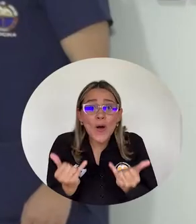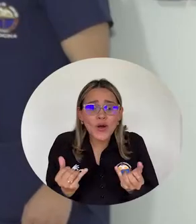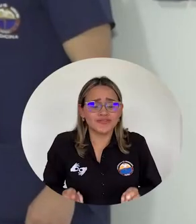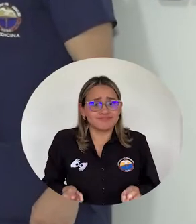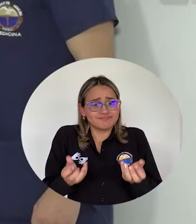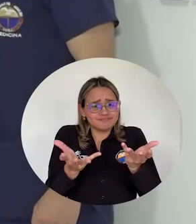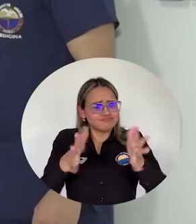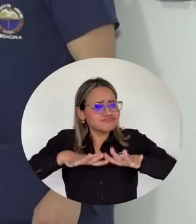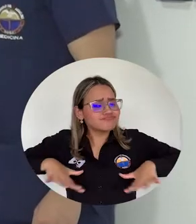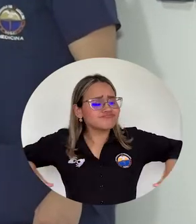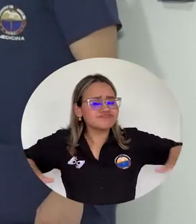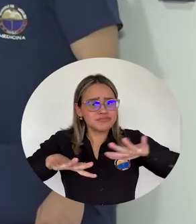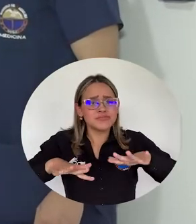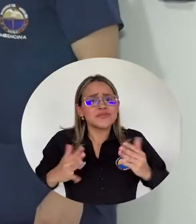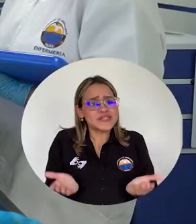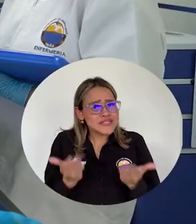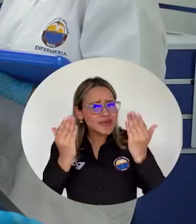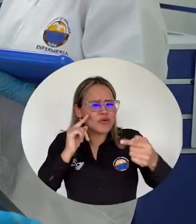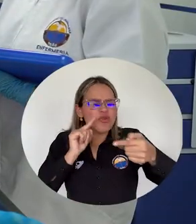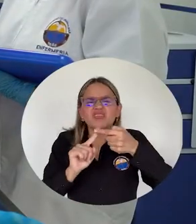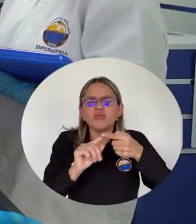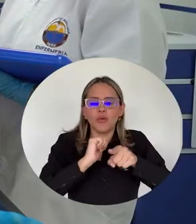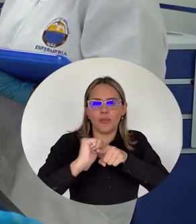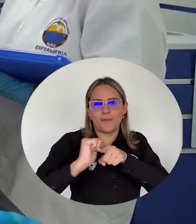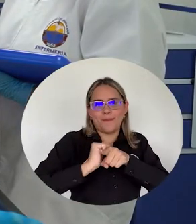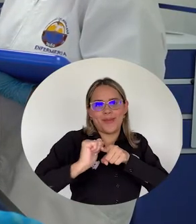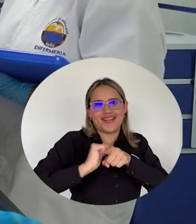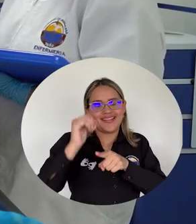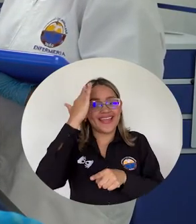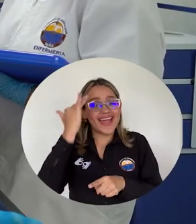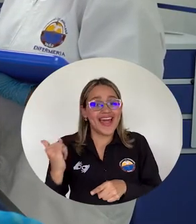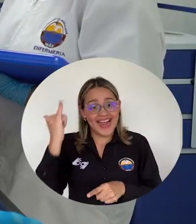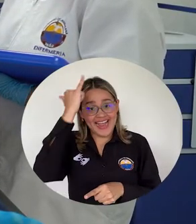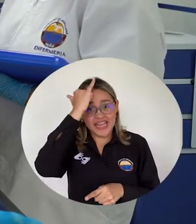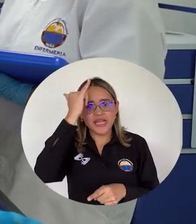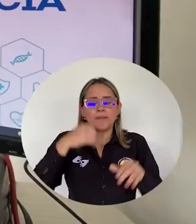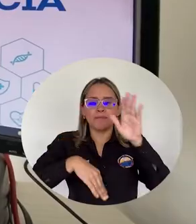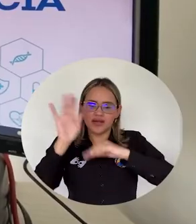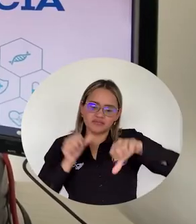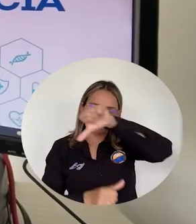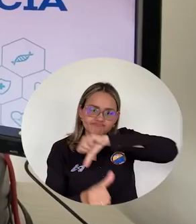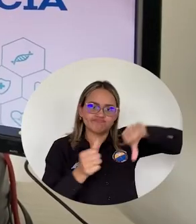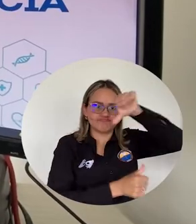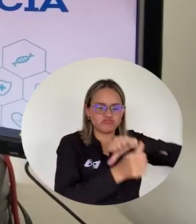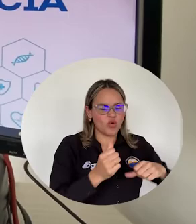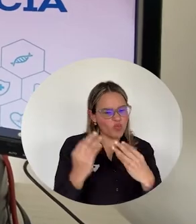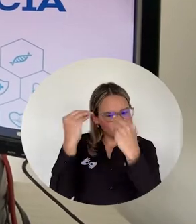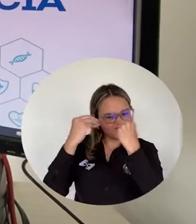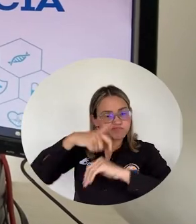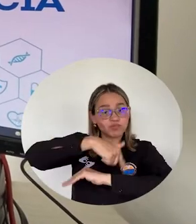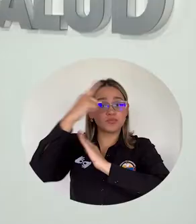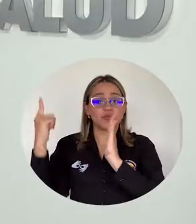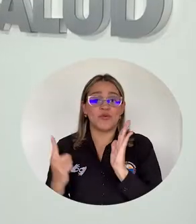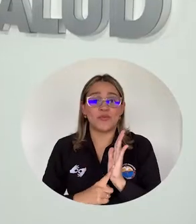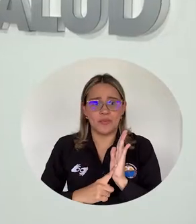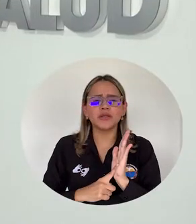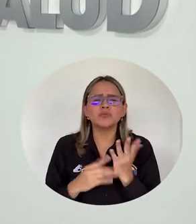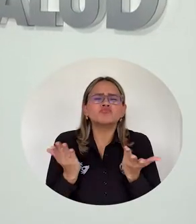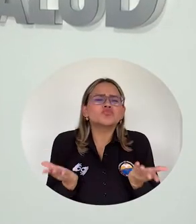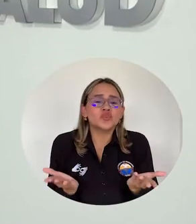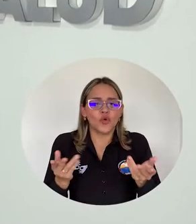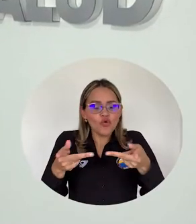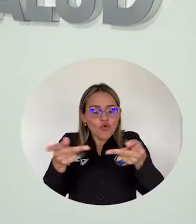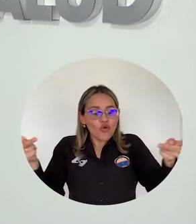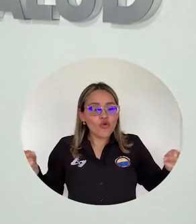cuentan con un espacio propio y permanente que les garantiza desarrollar sus prácticas académicas, rotaciones y formación integral. Se trata del